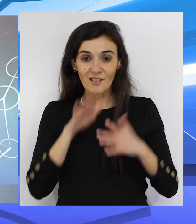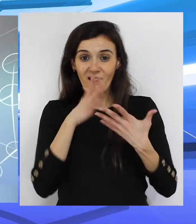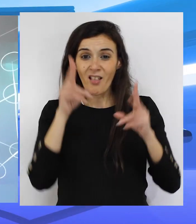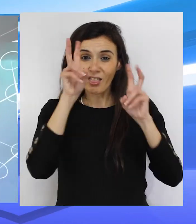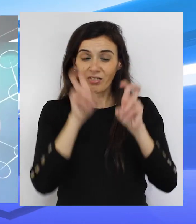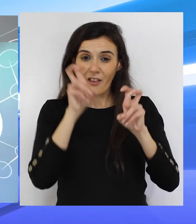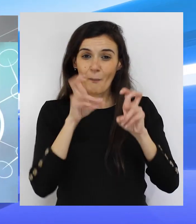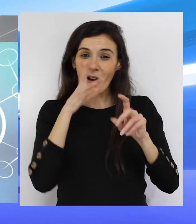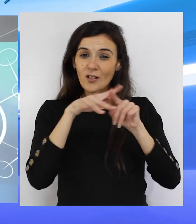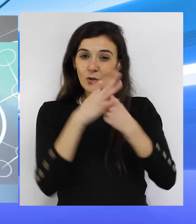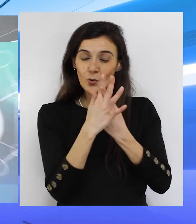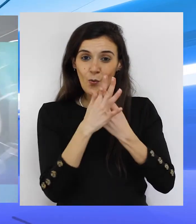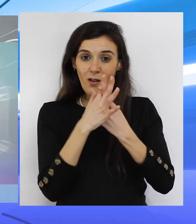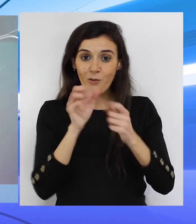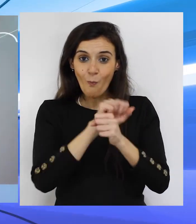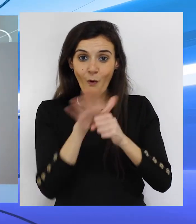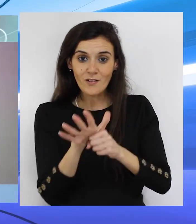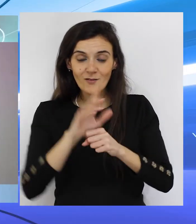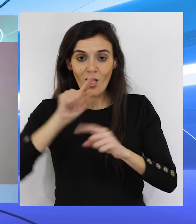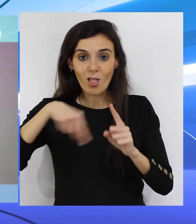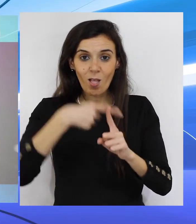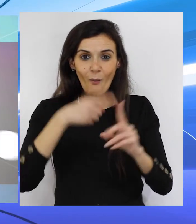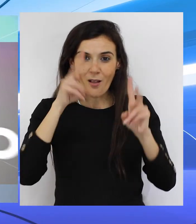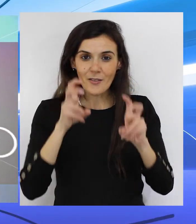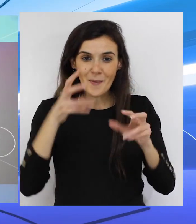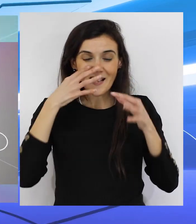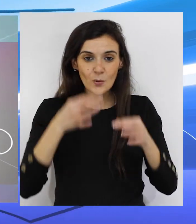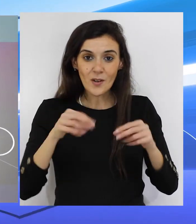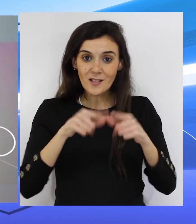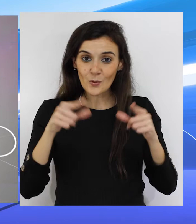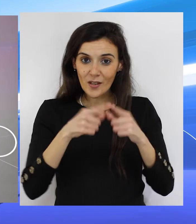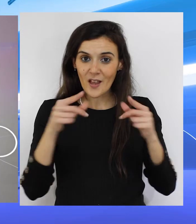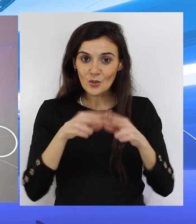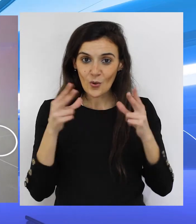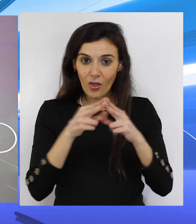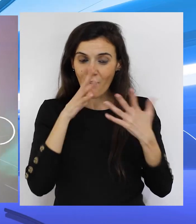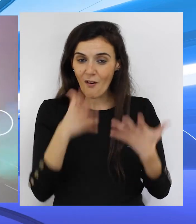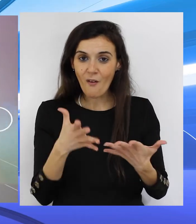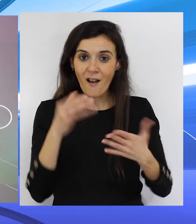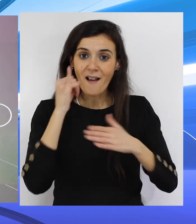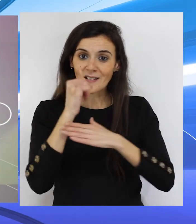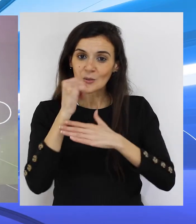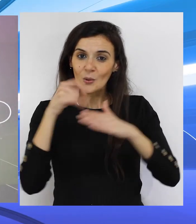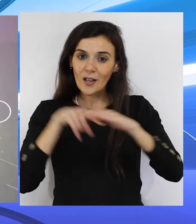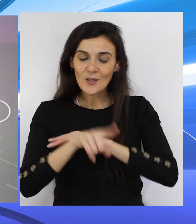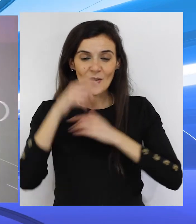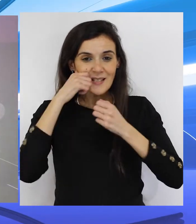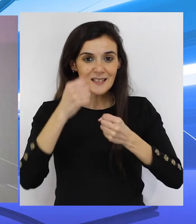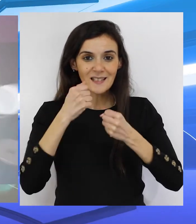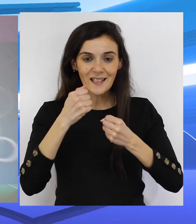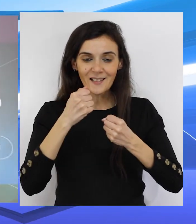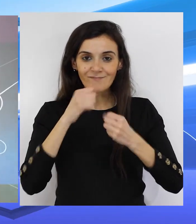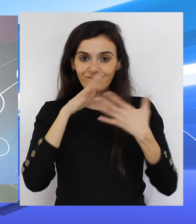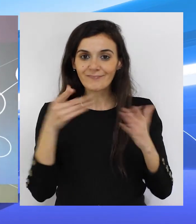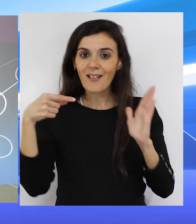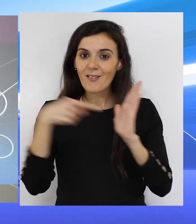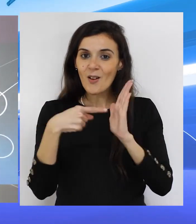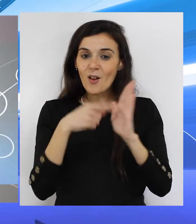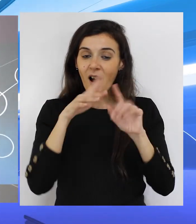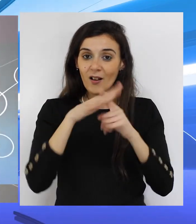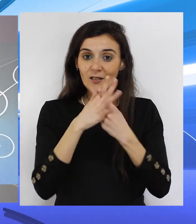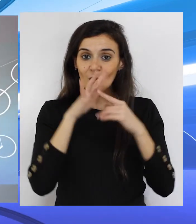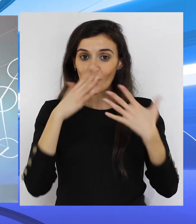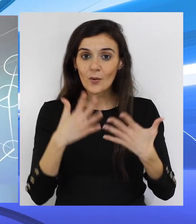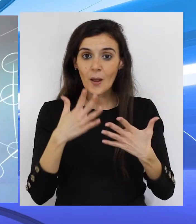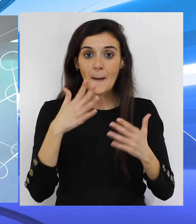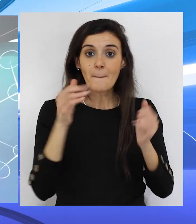Y respecto a los que tienen casos activos seguidos por la Seguridad Social, por el Instituto Nacional de Gestión Sanitaria, tenemos